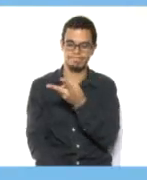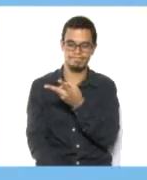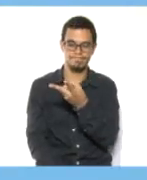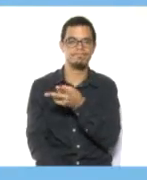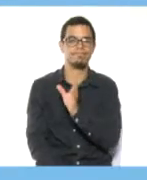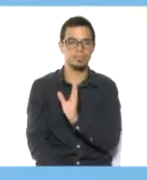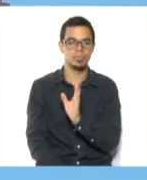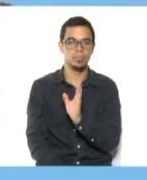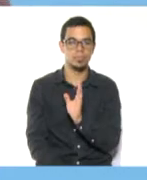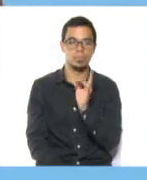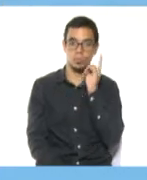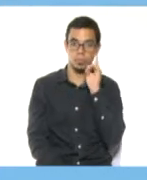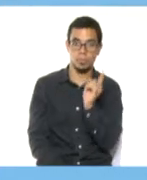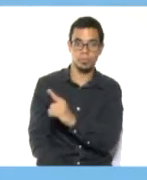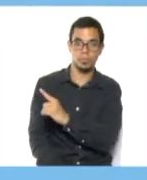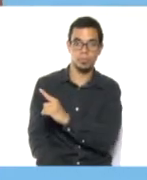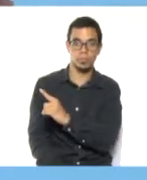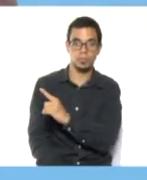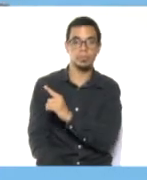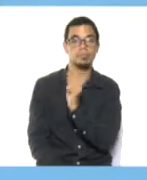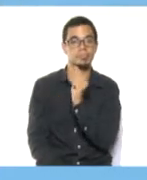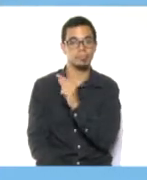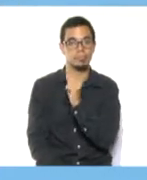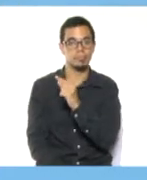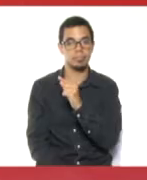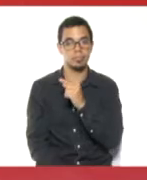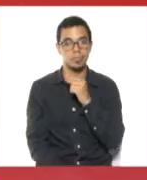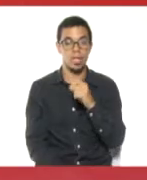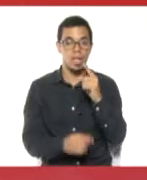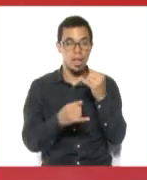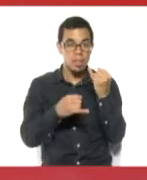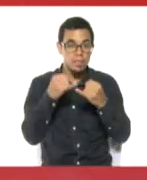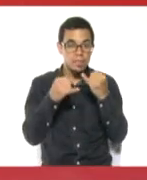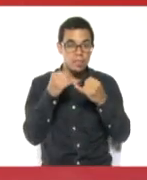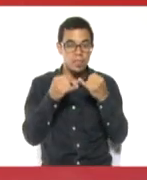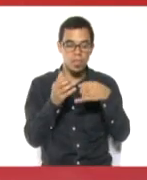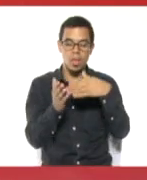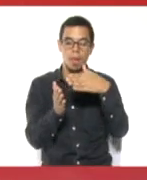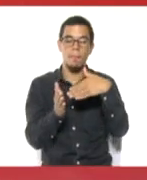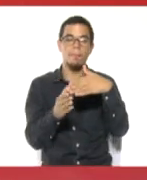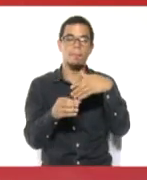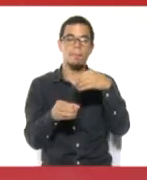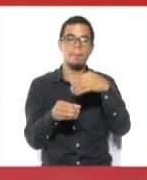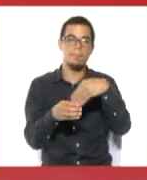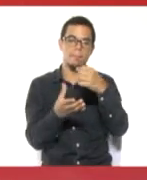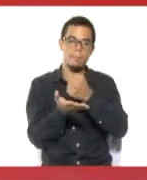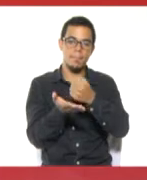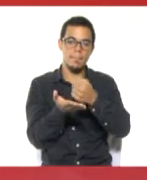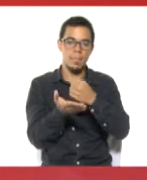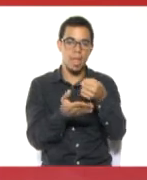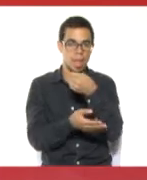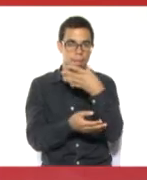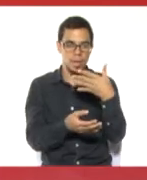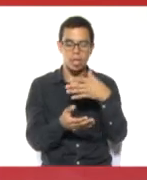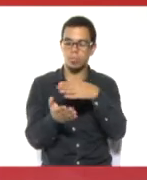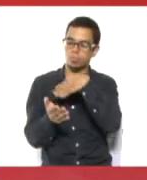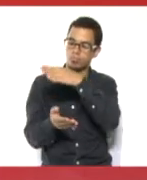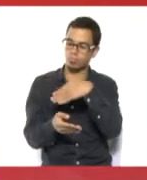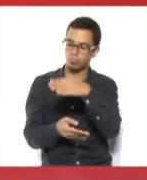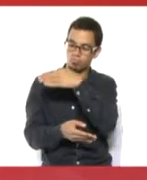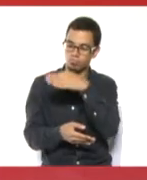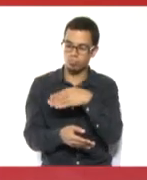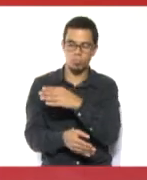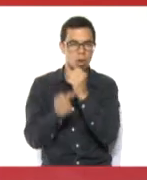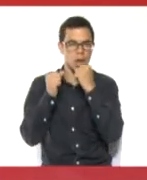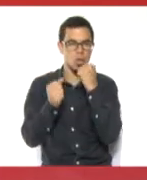plastilina, que eso lo tenemos en nuestro espacio y lo podemos tener también en casa. Recuerda siempre, amigo, que las costumbres y tradiciones